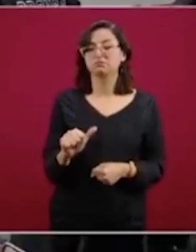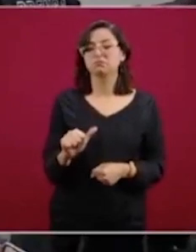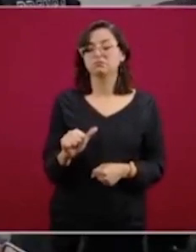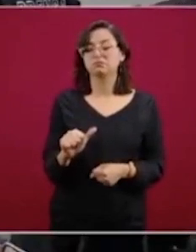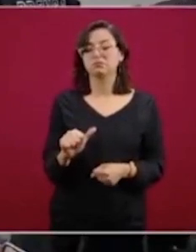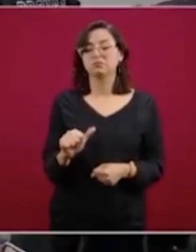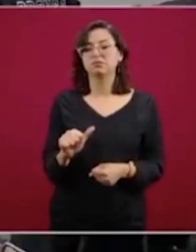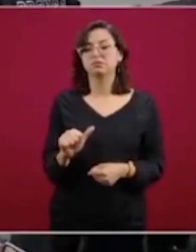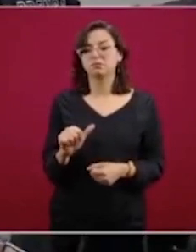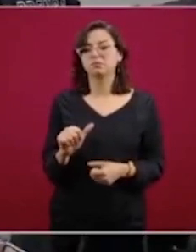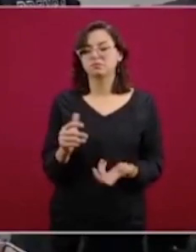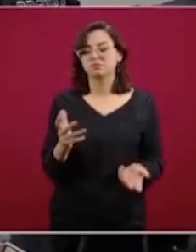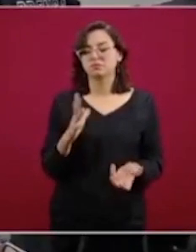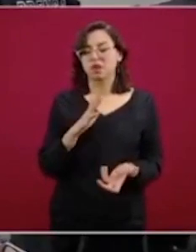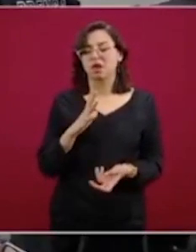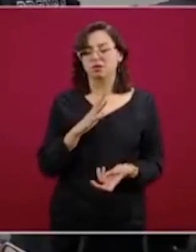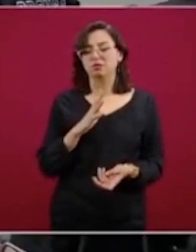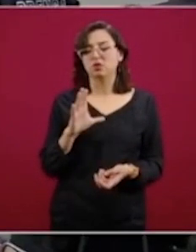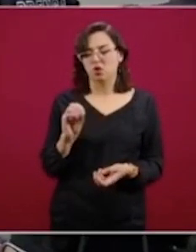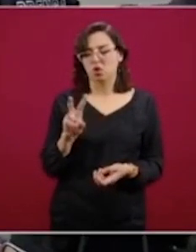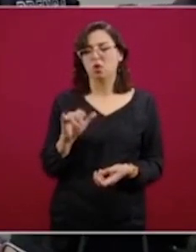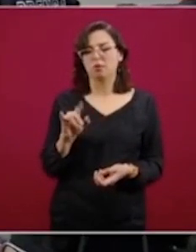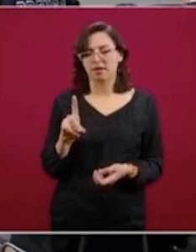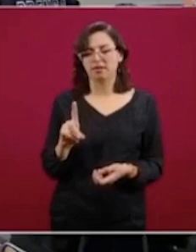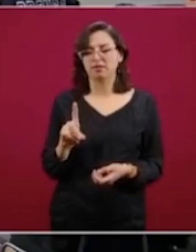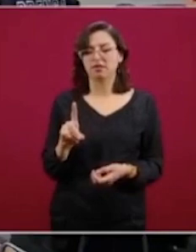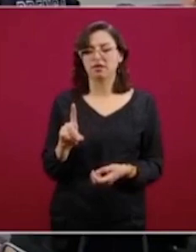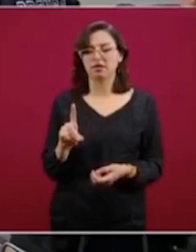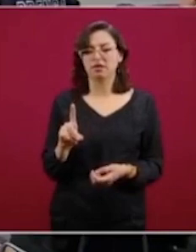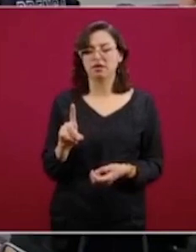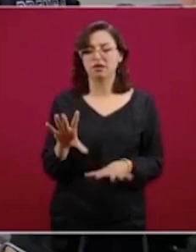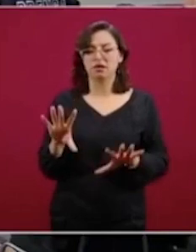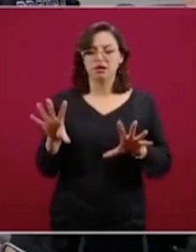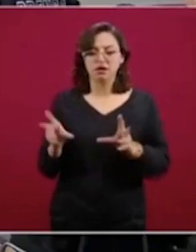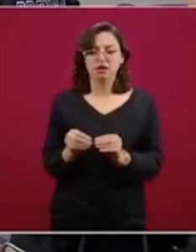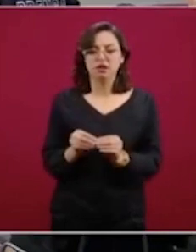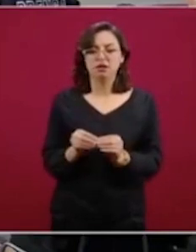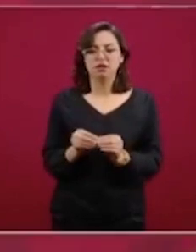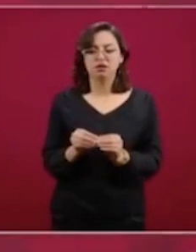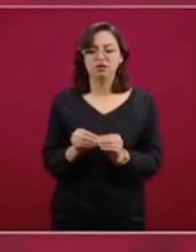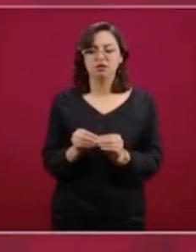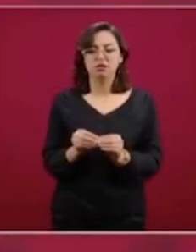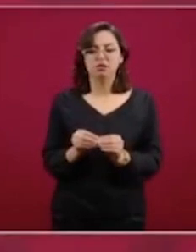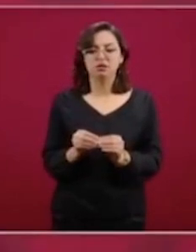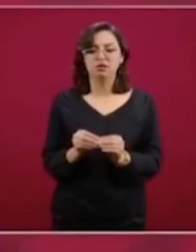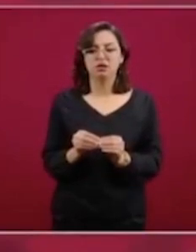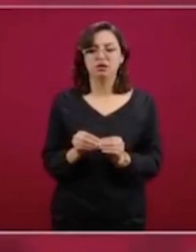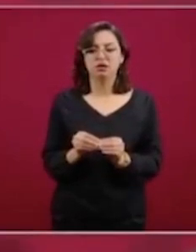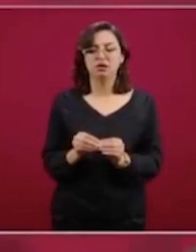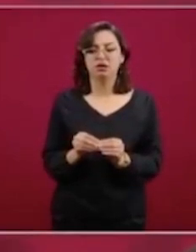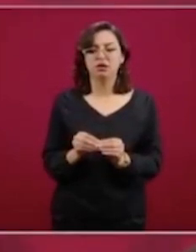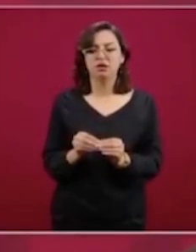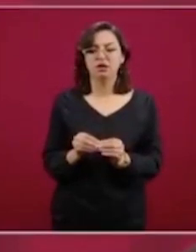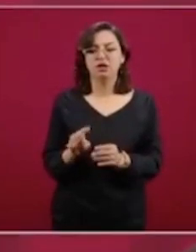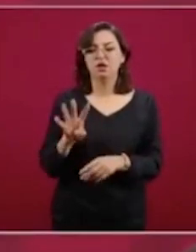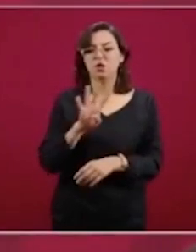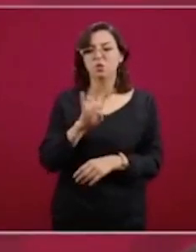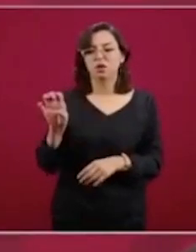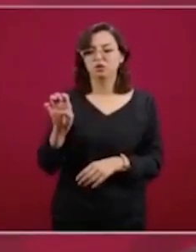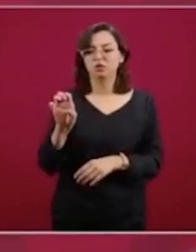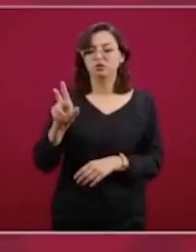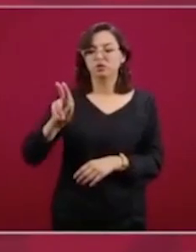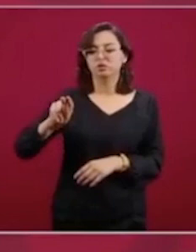COVID, tenemos 481 en total